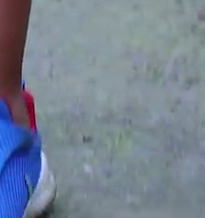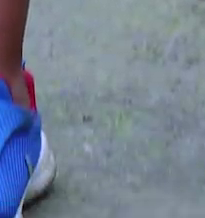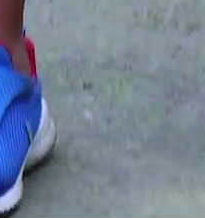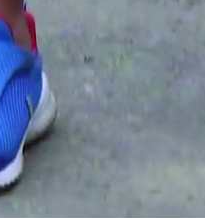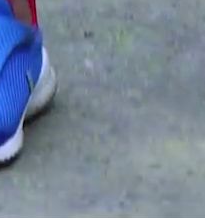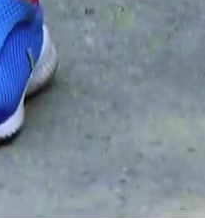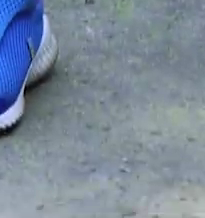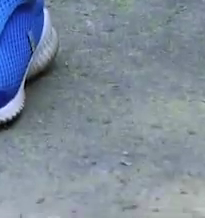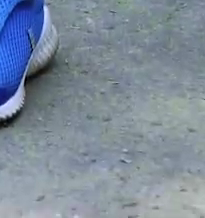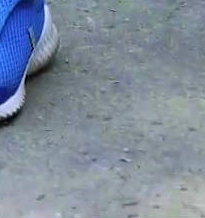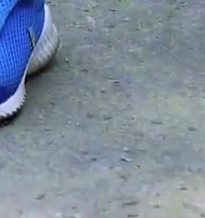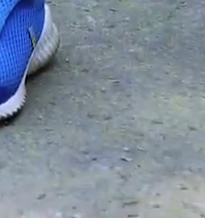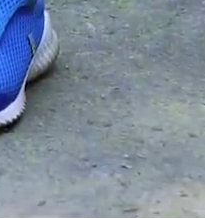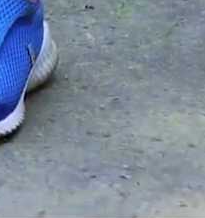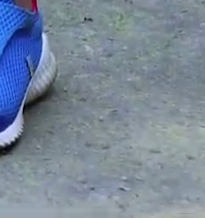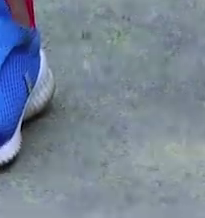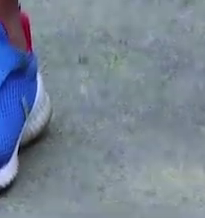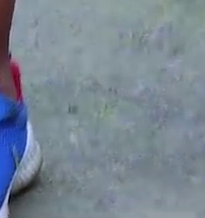Respiramos. Respira profundo.